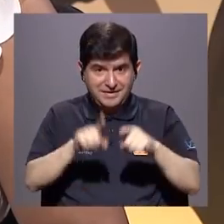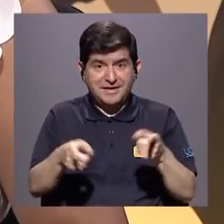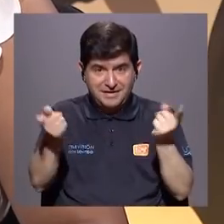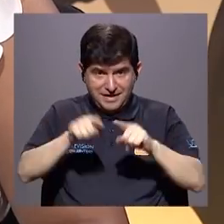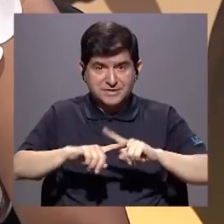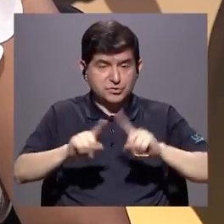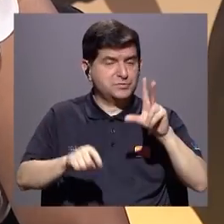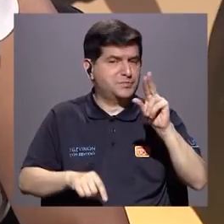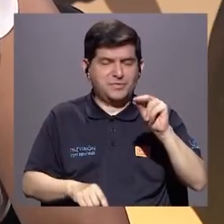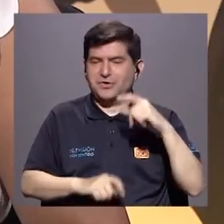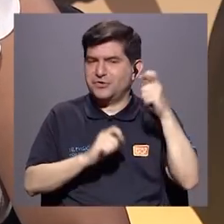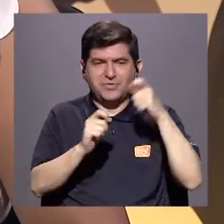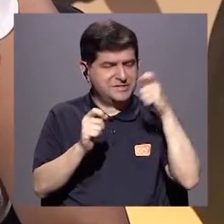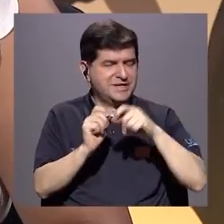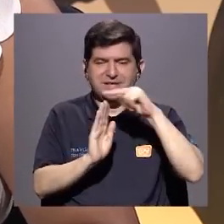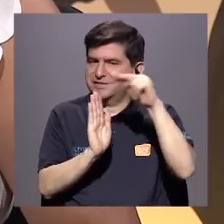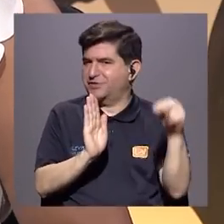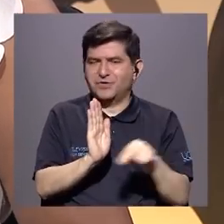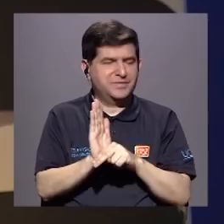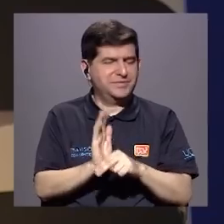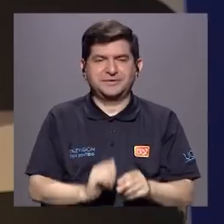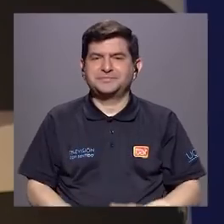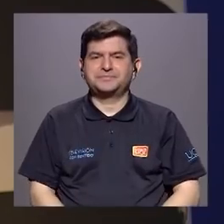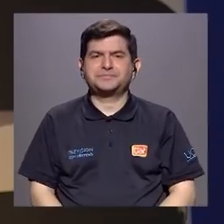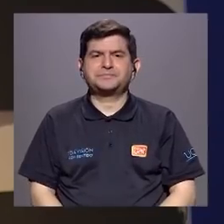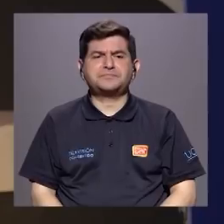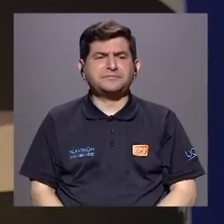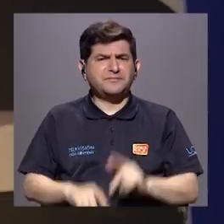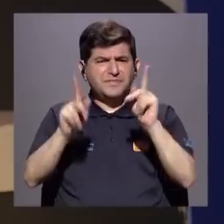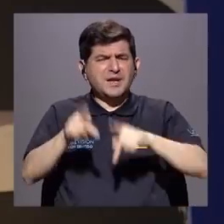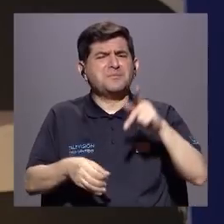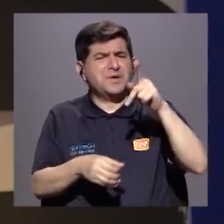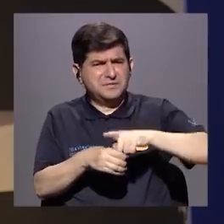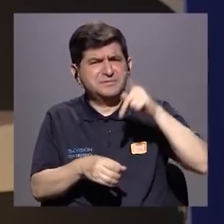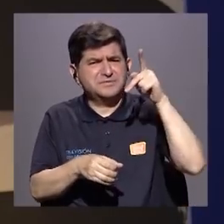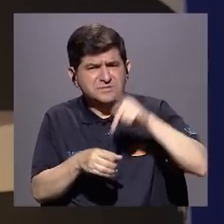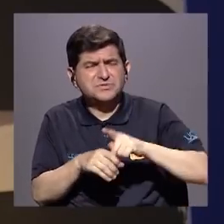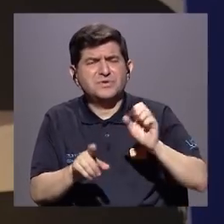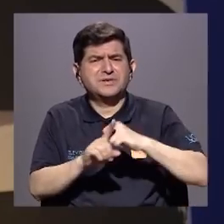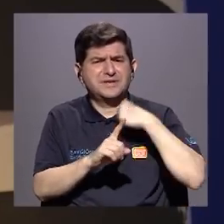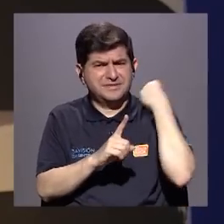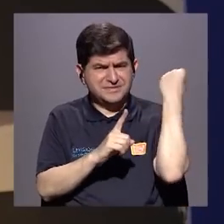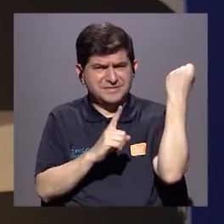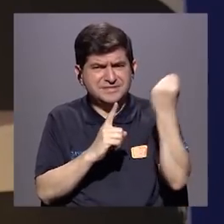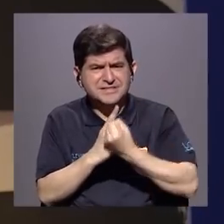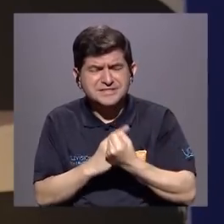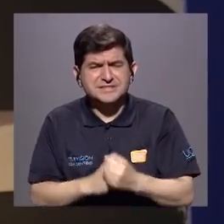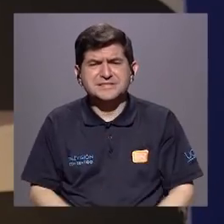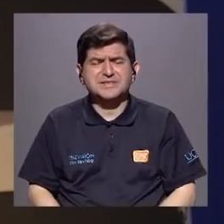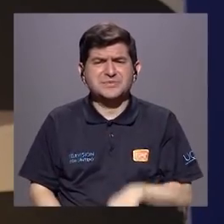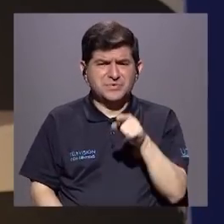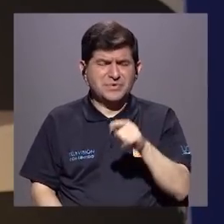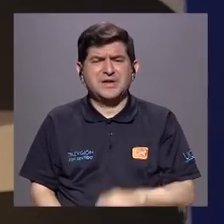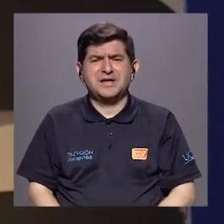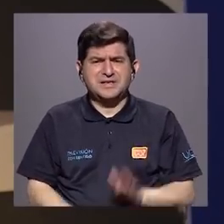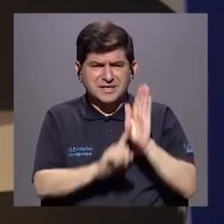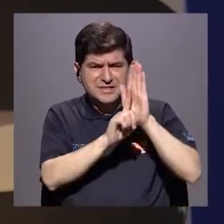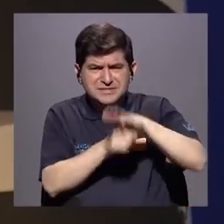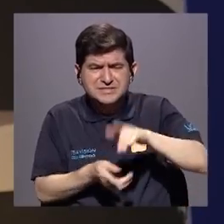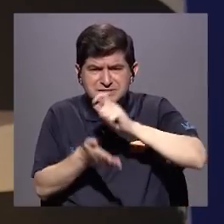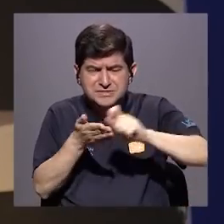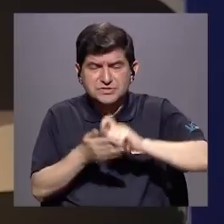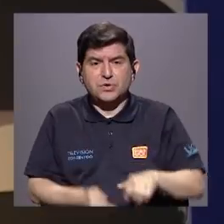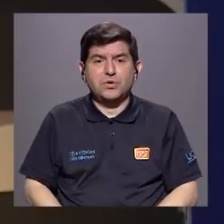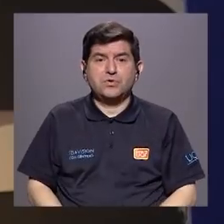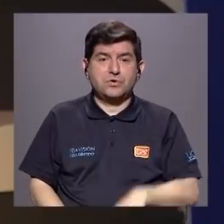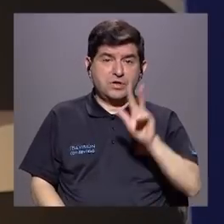casos, pero no lo es, no es la norma. Ok. Ingrid, ¿y qué personas están involucradas en una situación de bullying? La